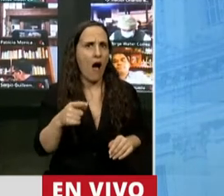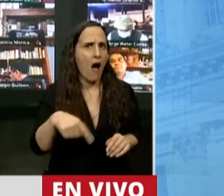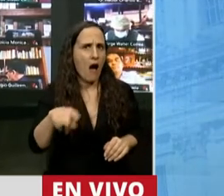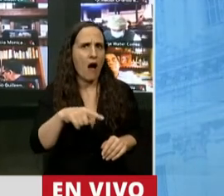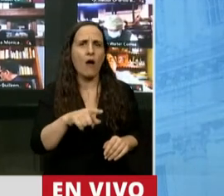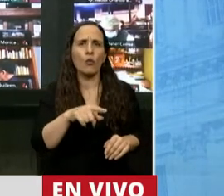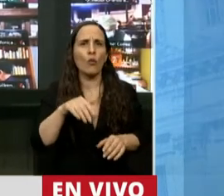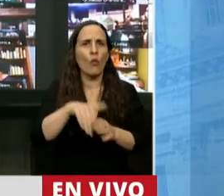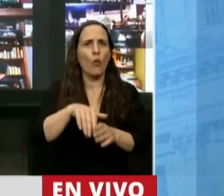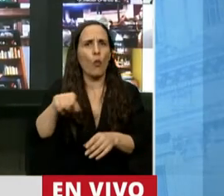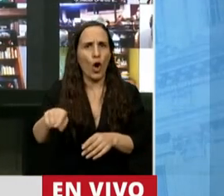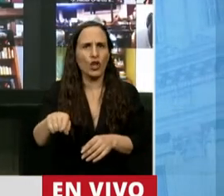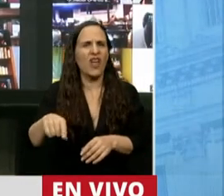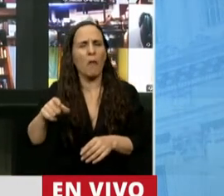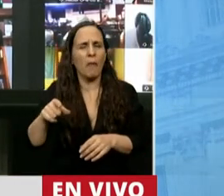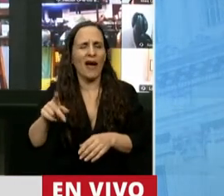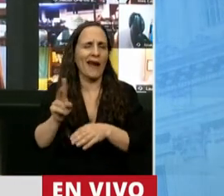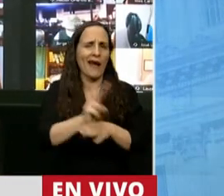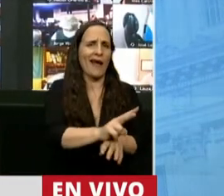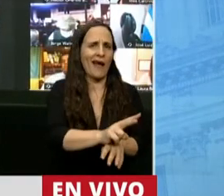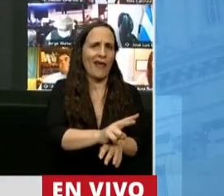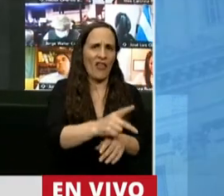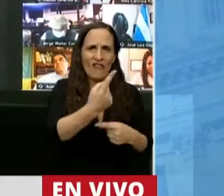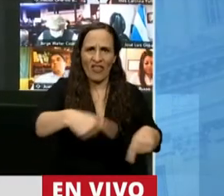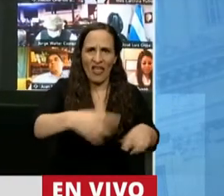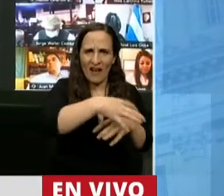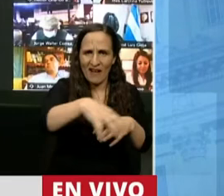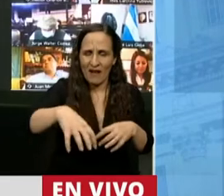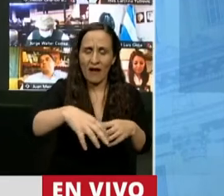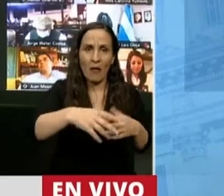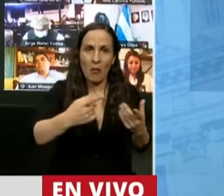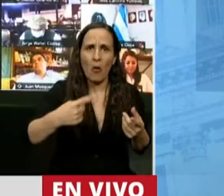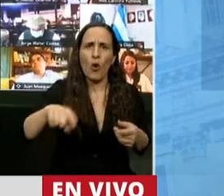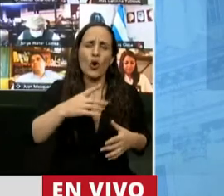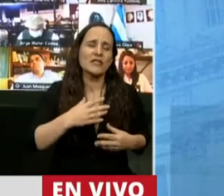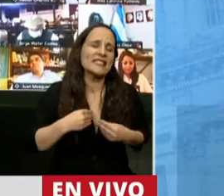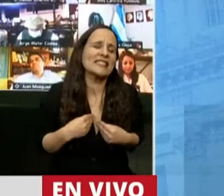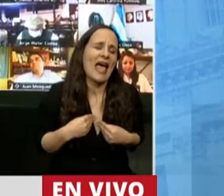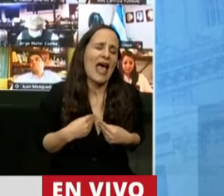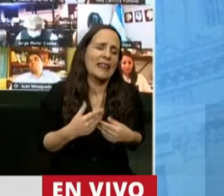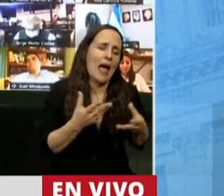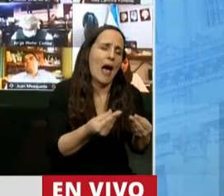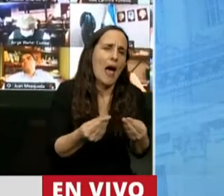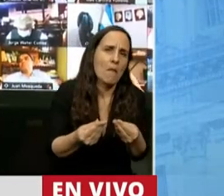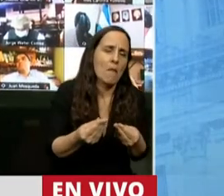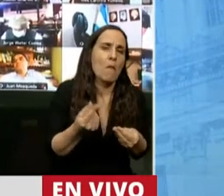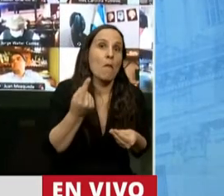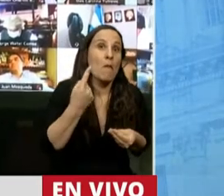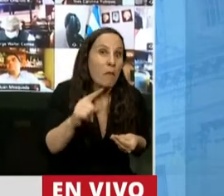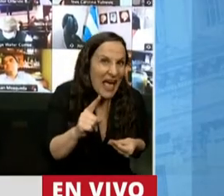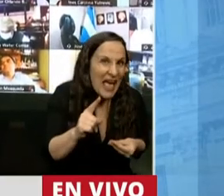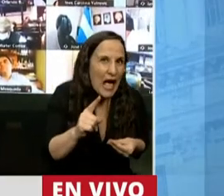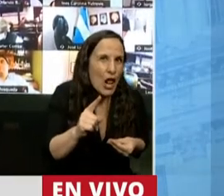fueron elegidos para defender esos intereses, que los acompañan con el sentimiento, pero que son incapaces de